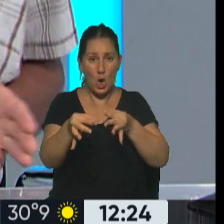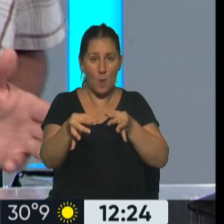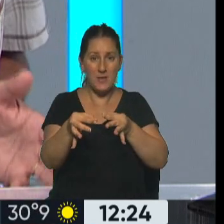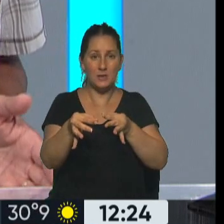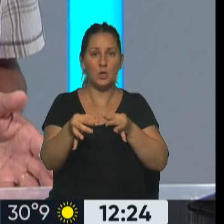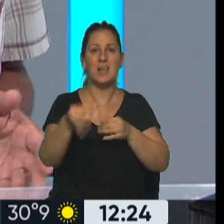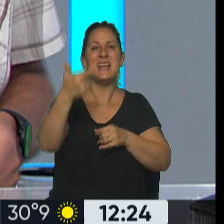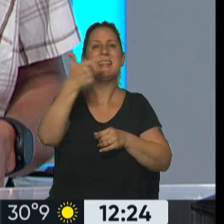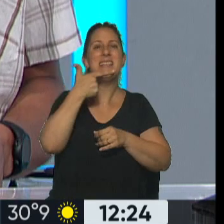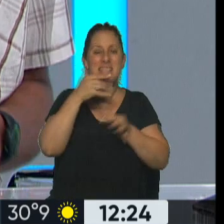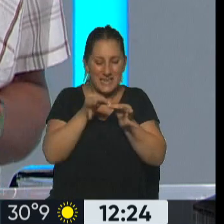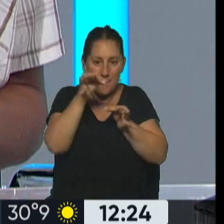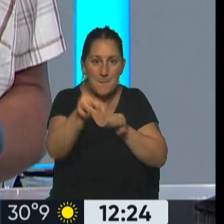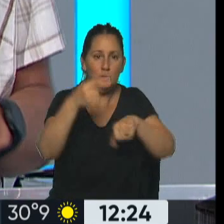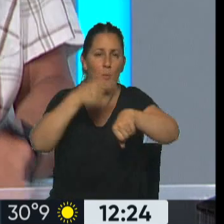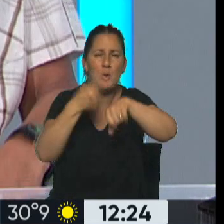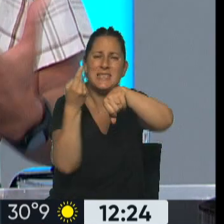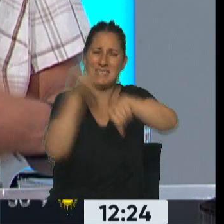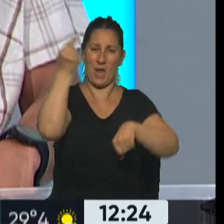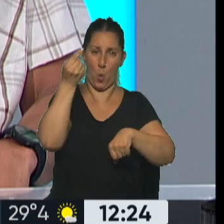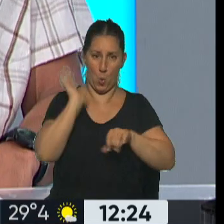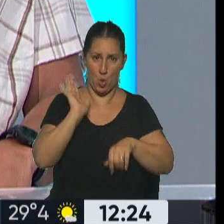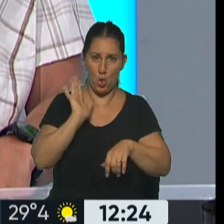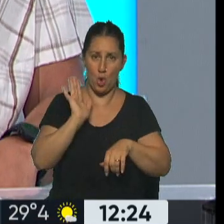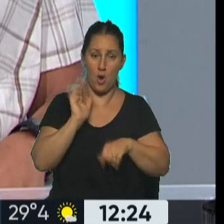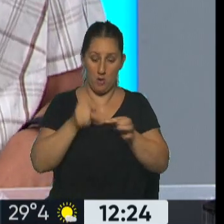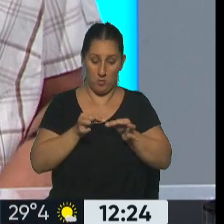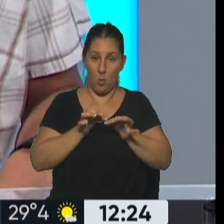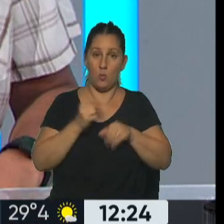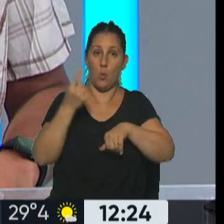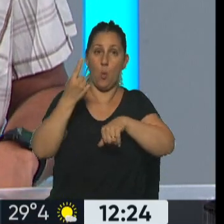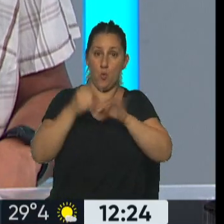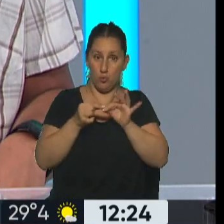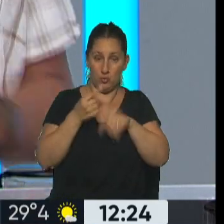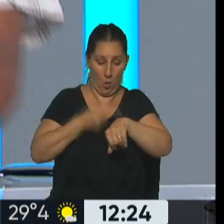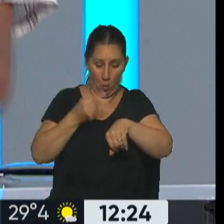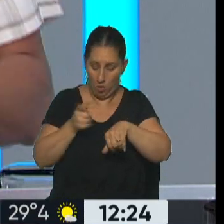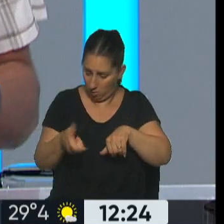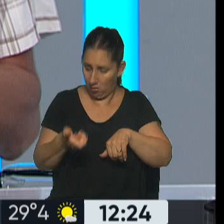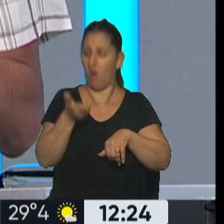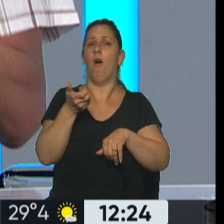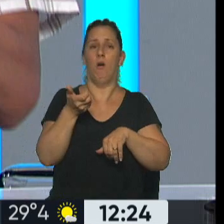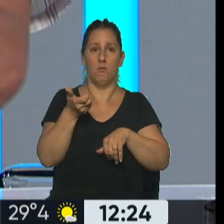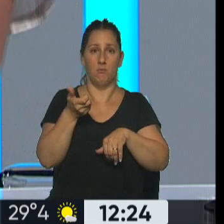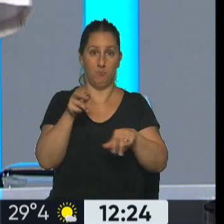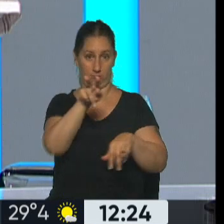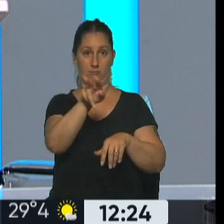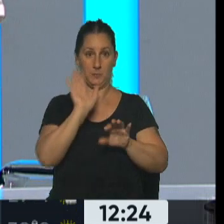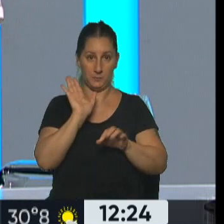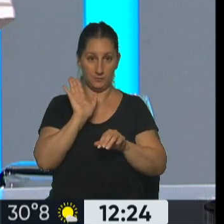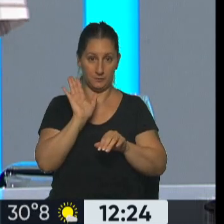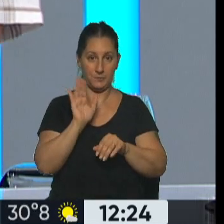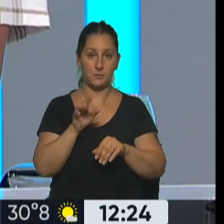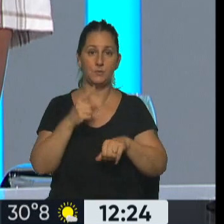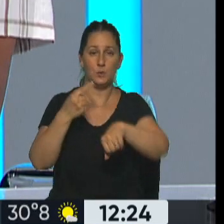17 metros por segundo. En un segundo, 17 metros. O sea, vos hiciste esto para ver, ay, qué lindo lo que... Un segundo,